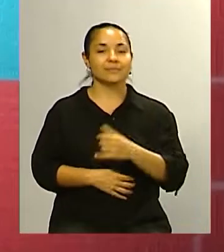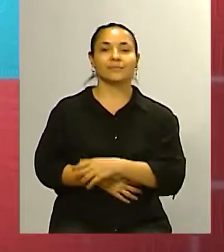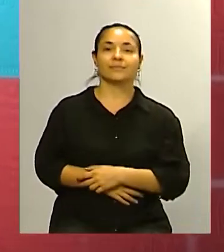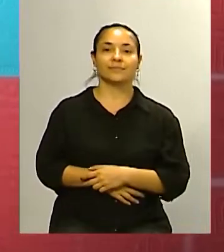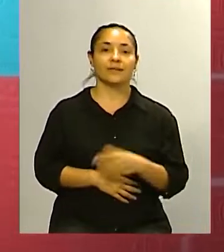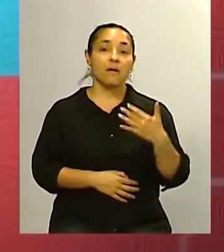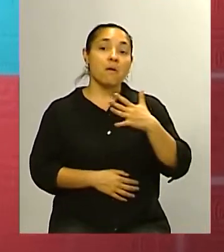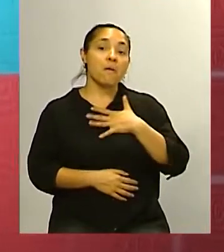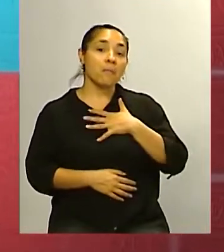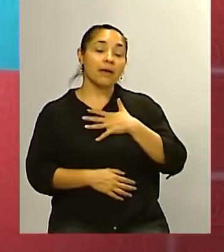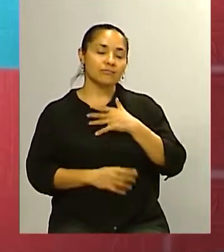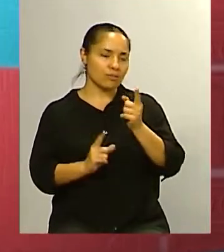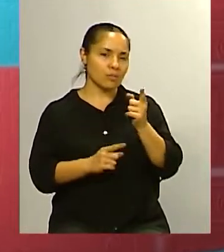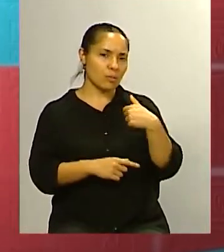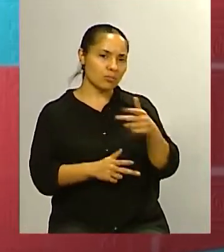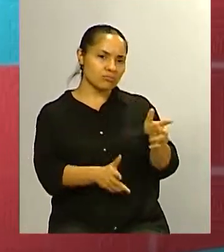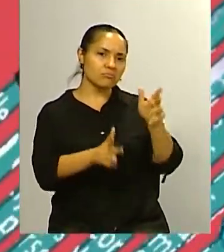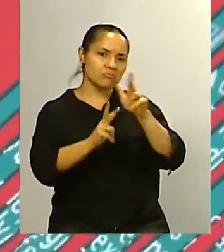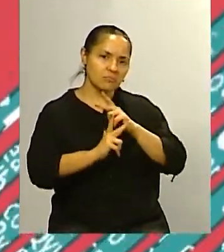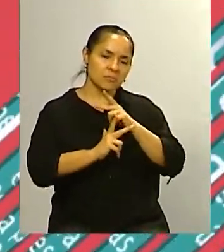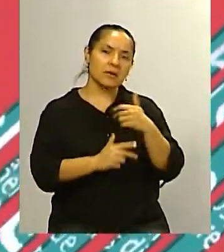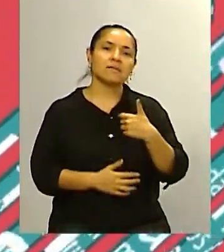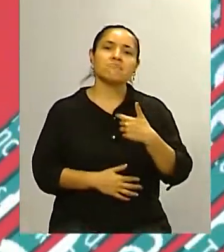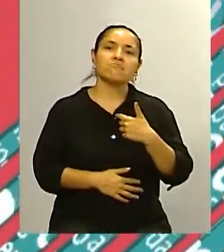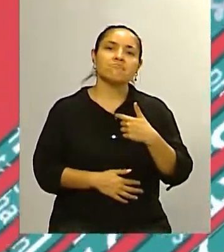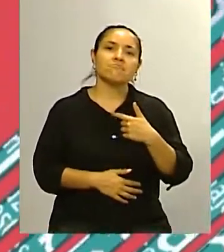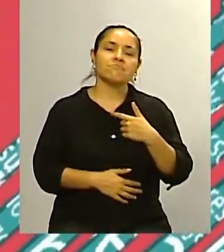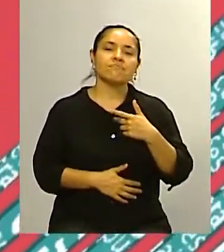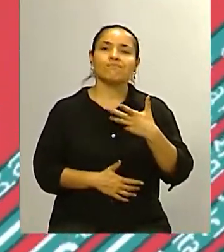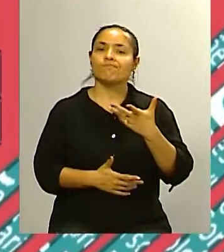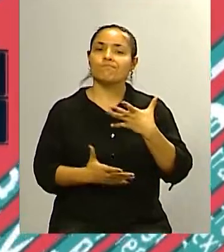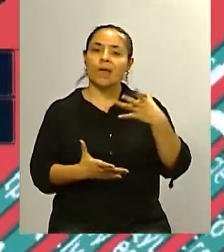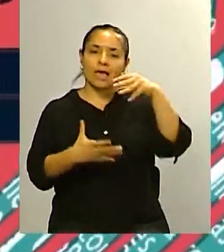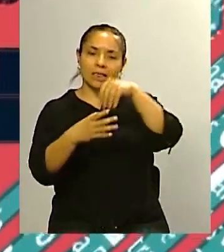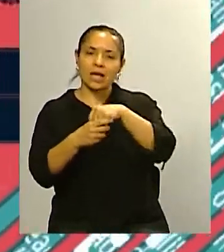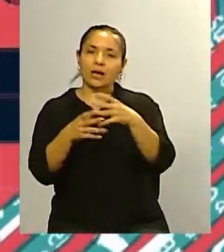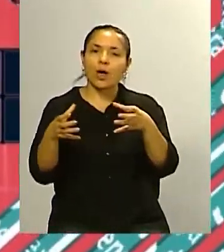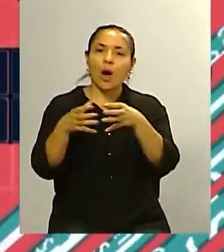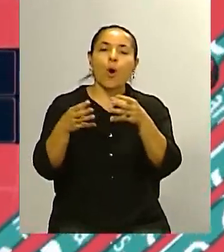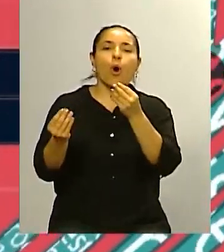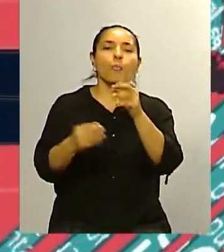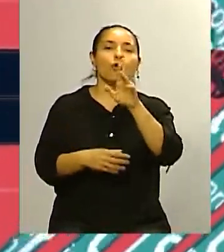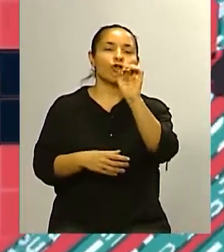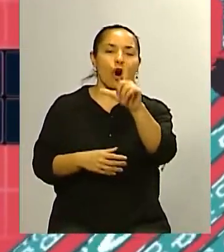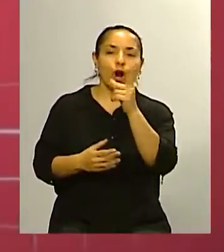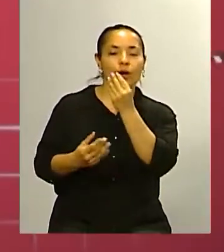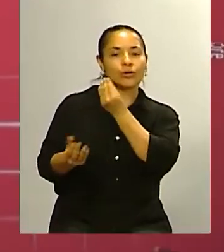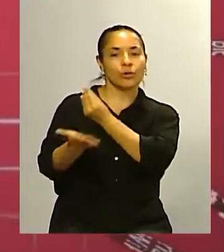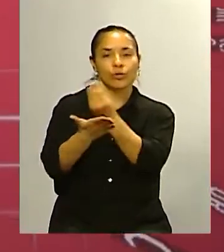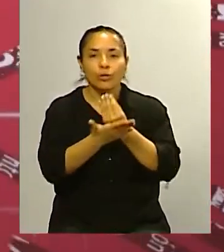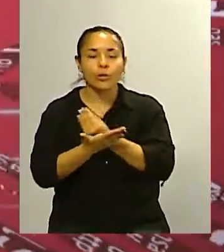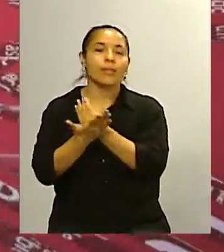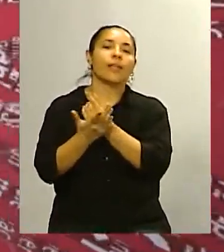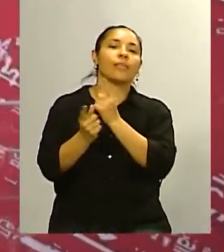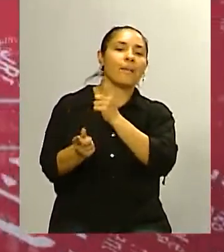viendo lo que vos decís es una interna que define juegos de roles y juegos de estrategia entre los distintos